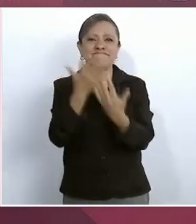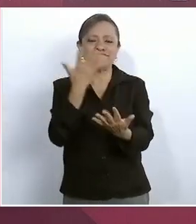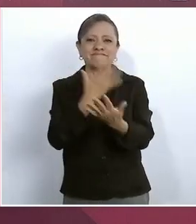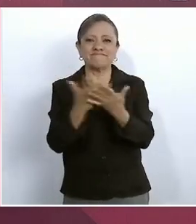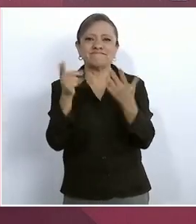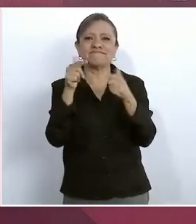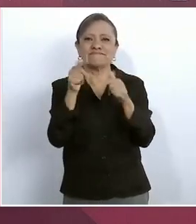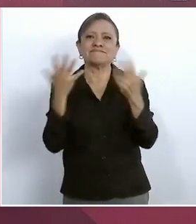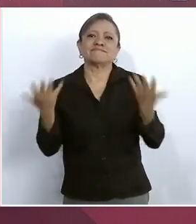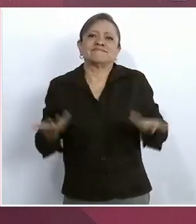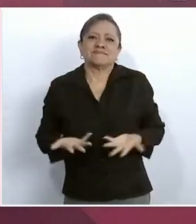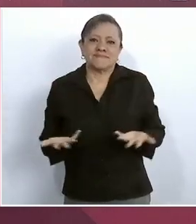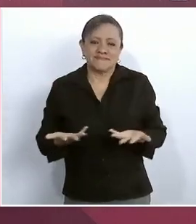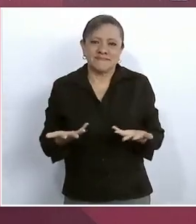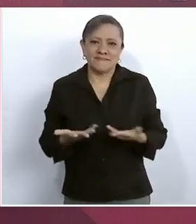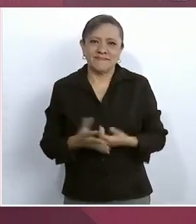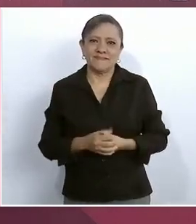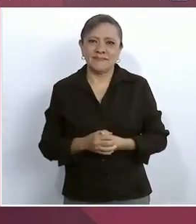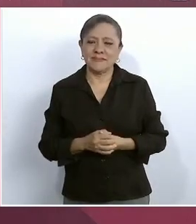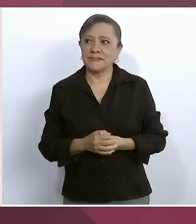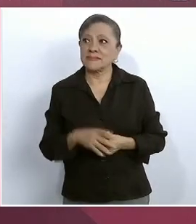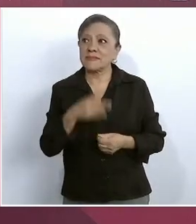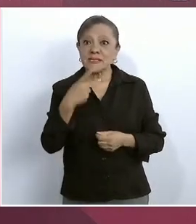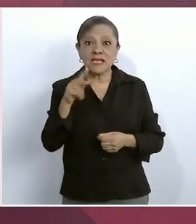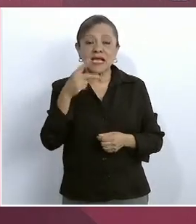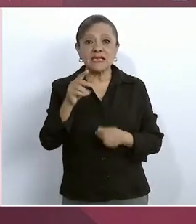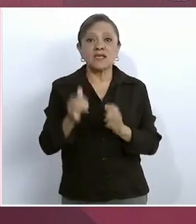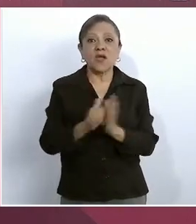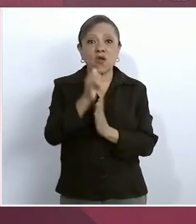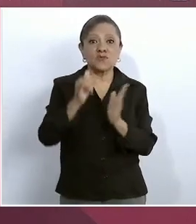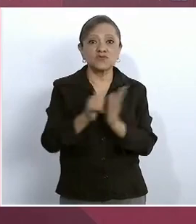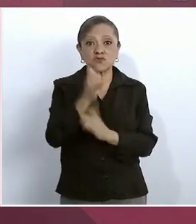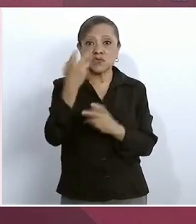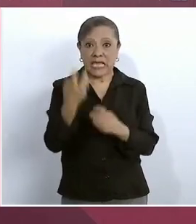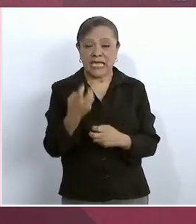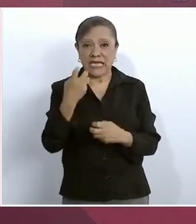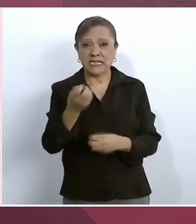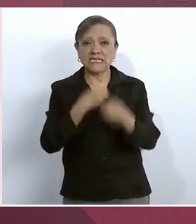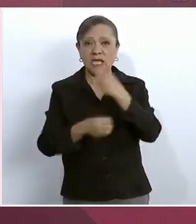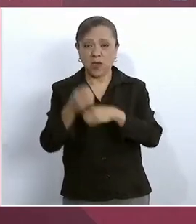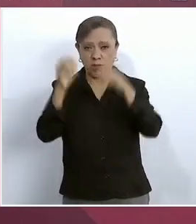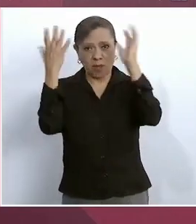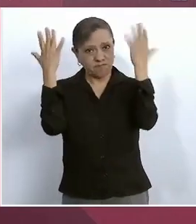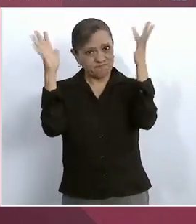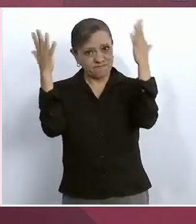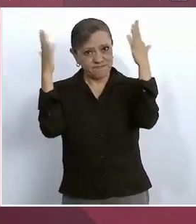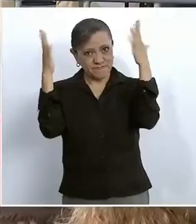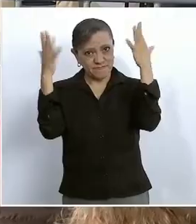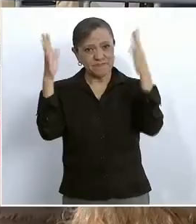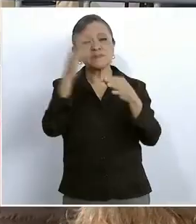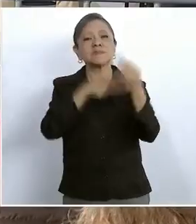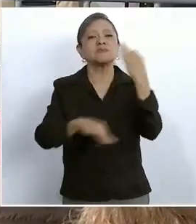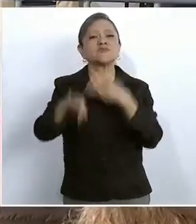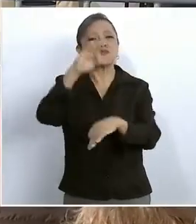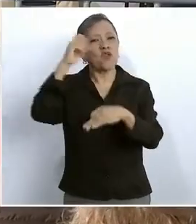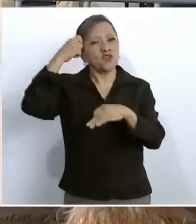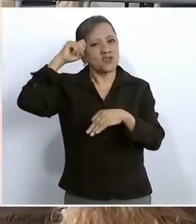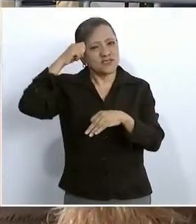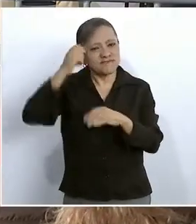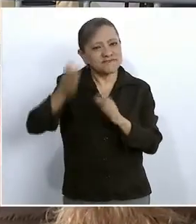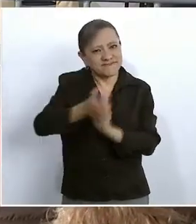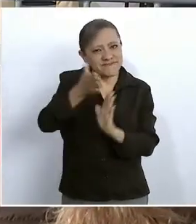los que construyen estas obras. un aplauso a los constructores,